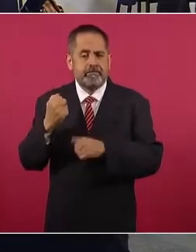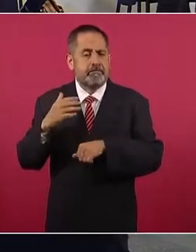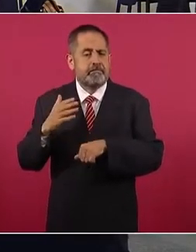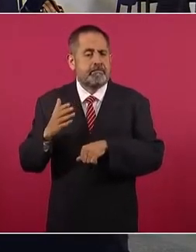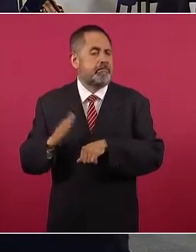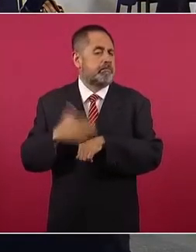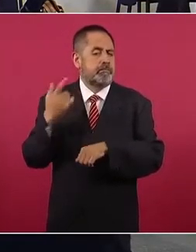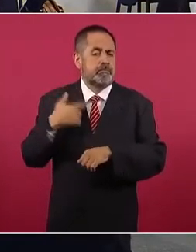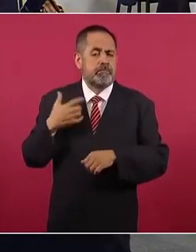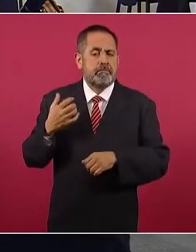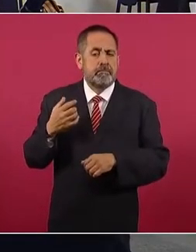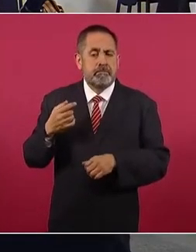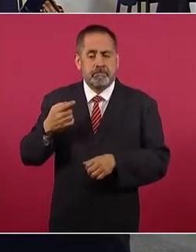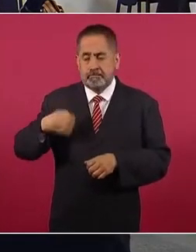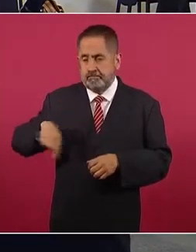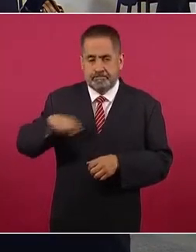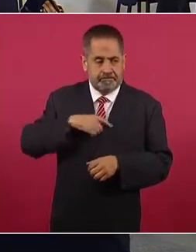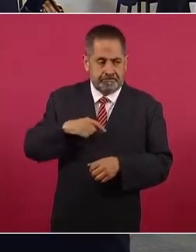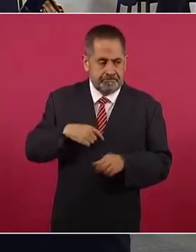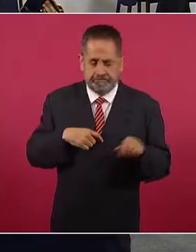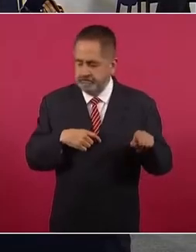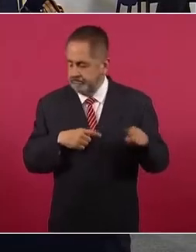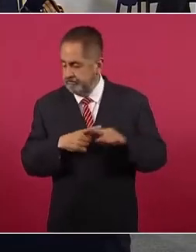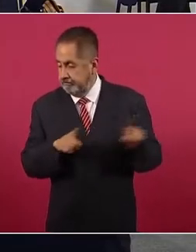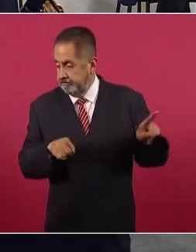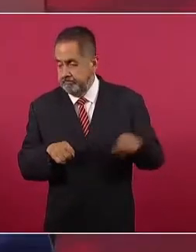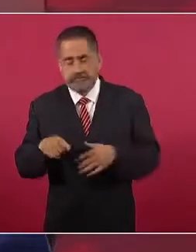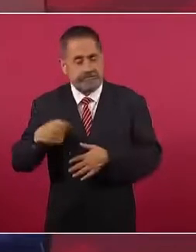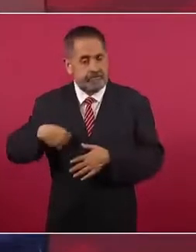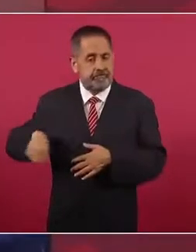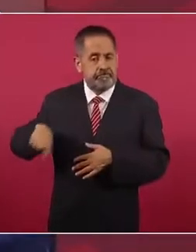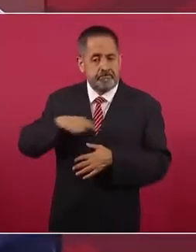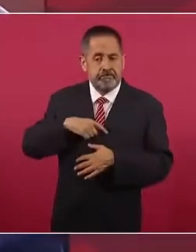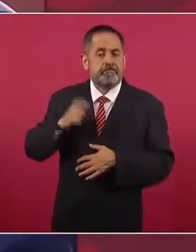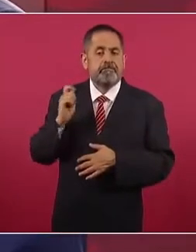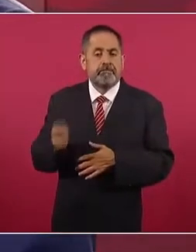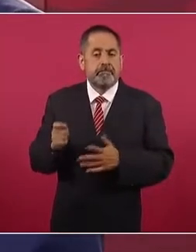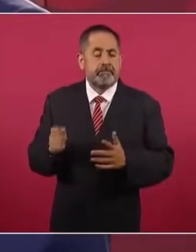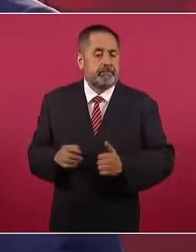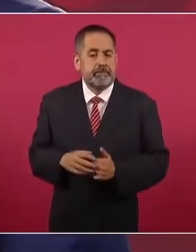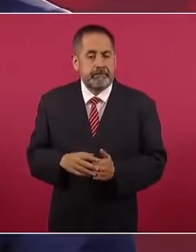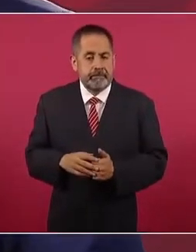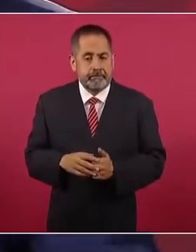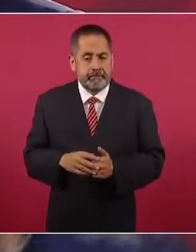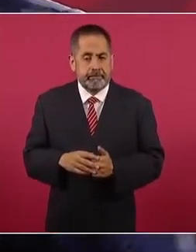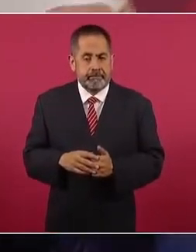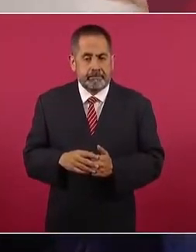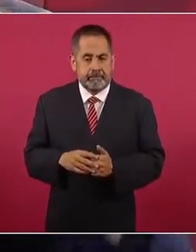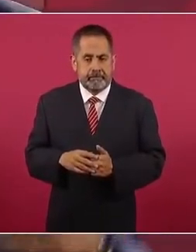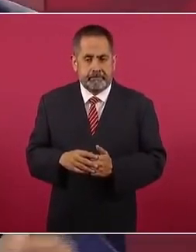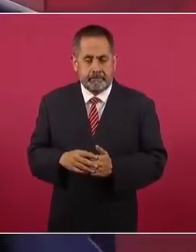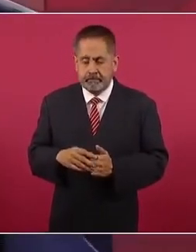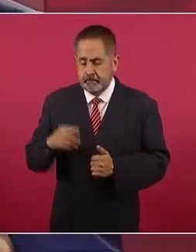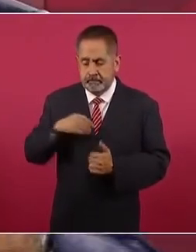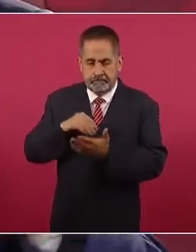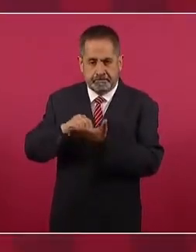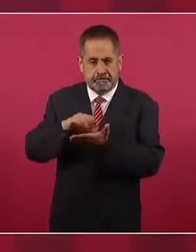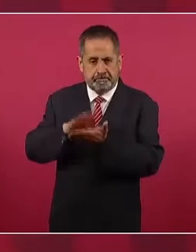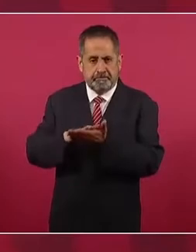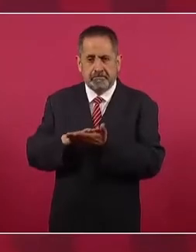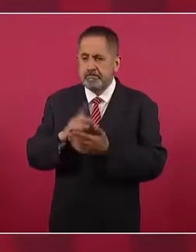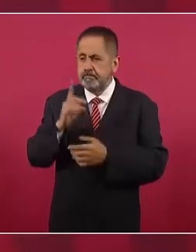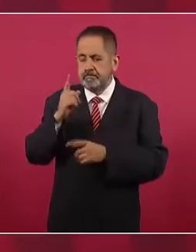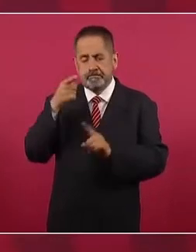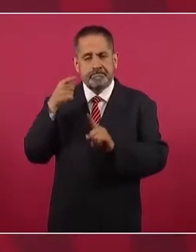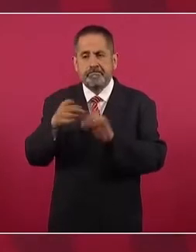antes que nadie dejamos de manifiesto que el principal